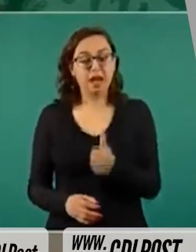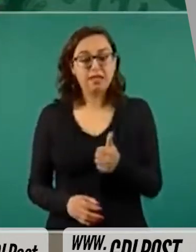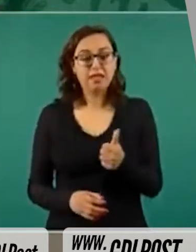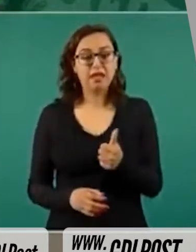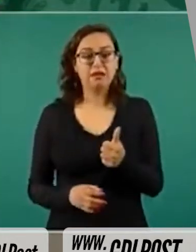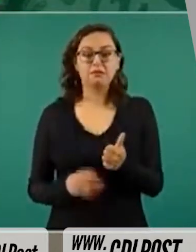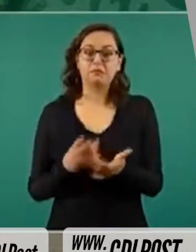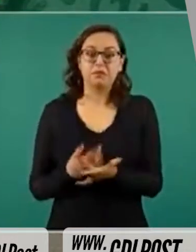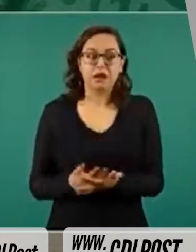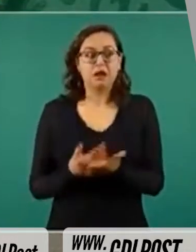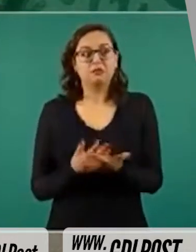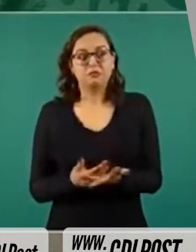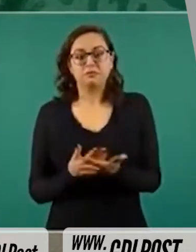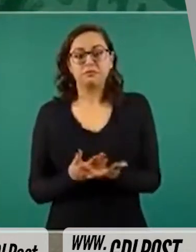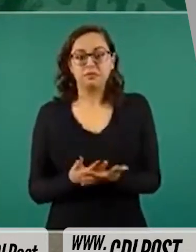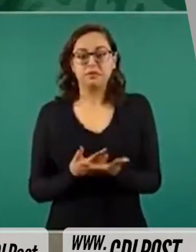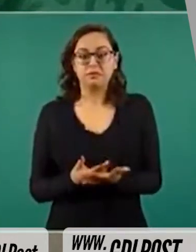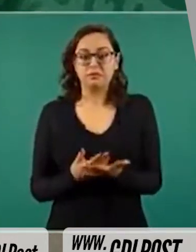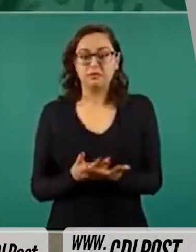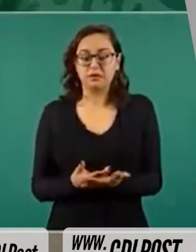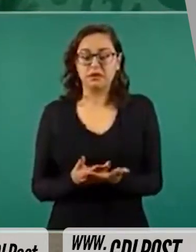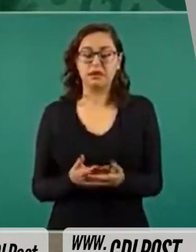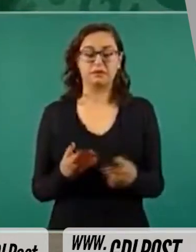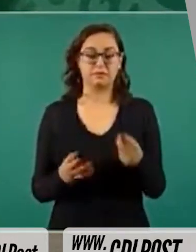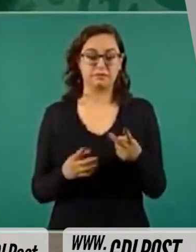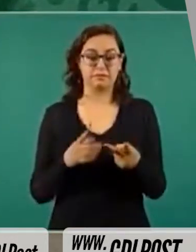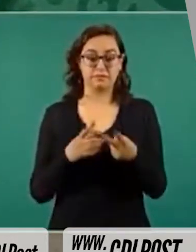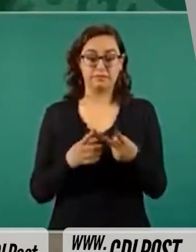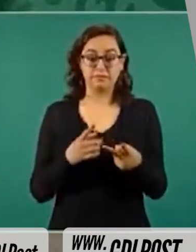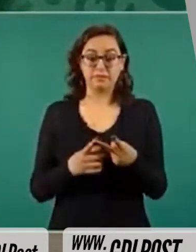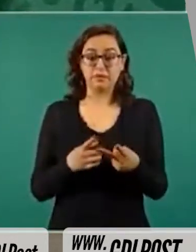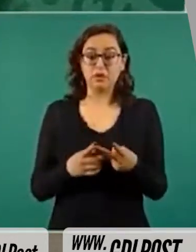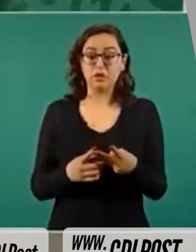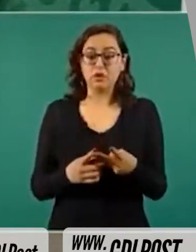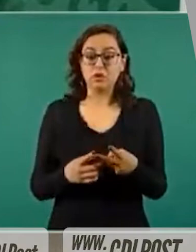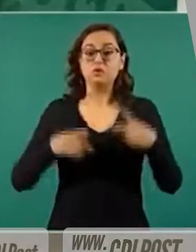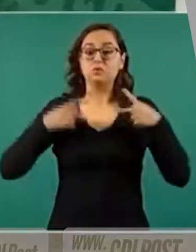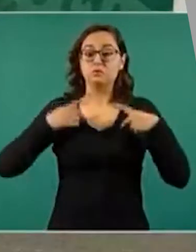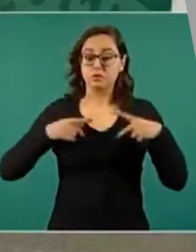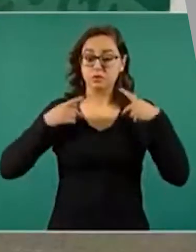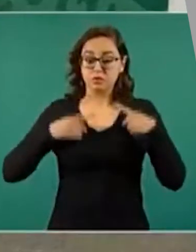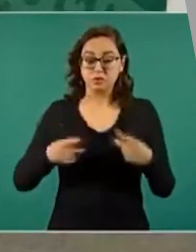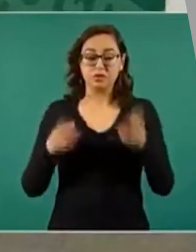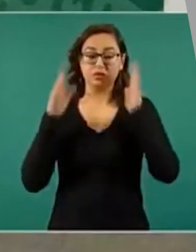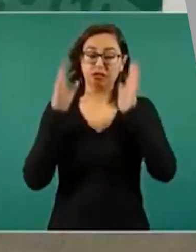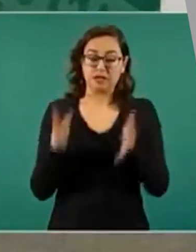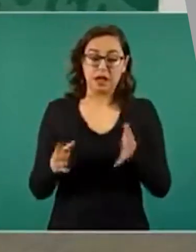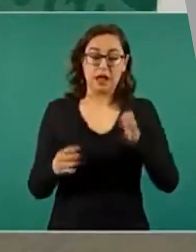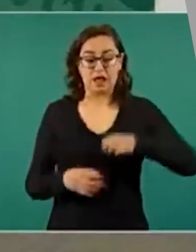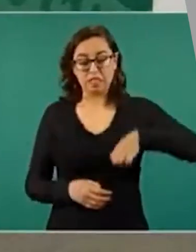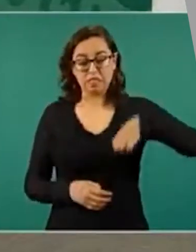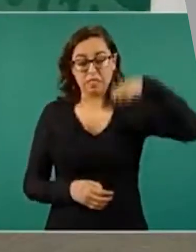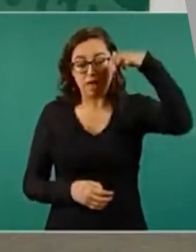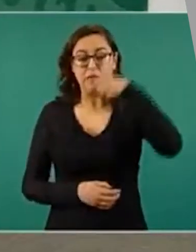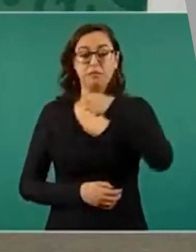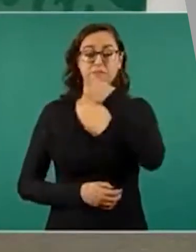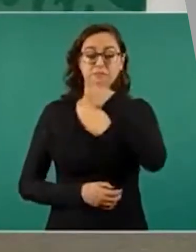que esto es muy lamentable, personas grandes, enfermos,